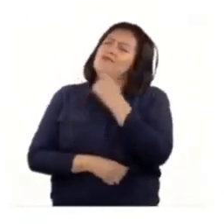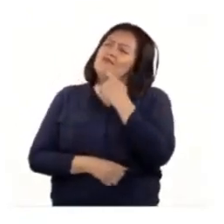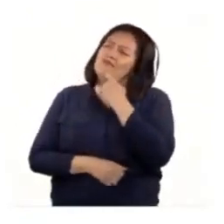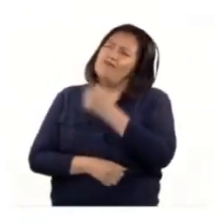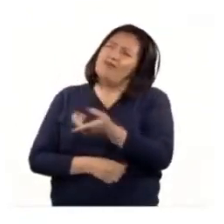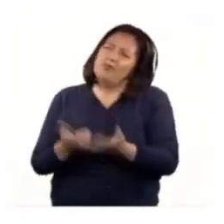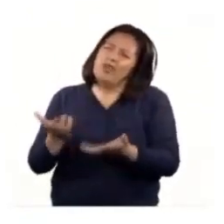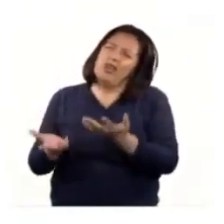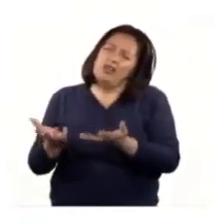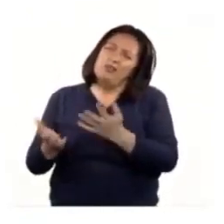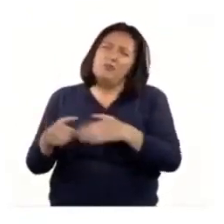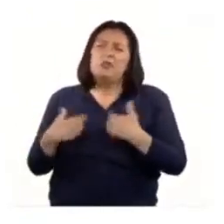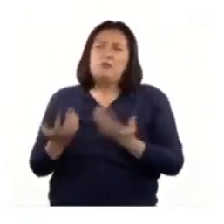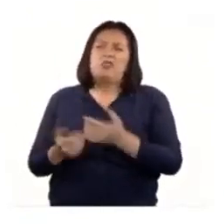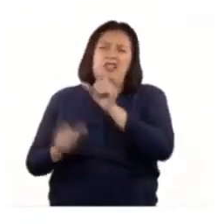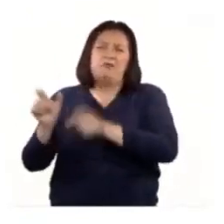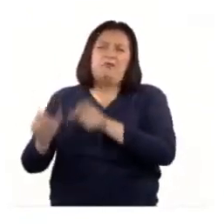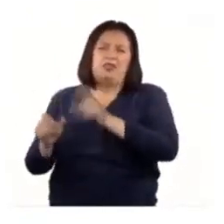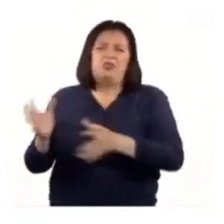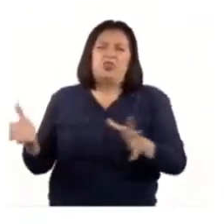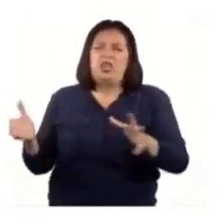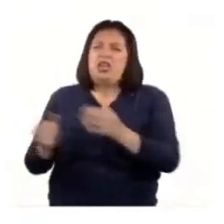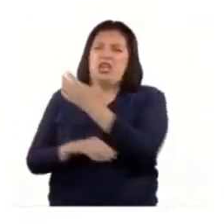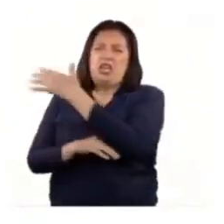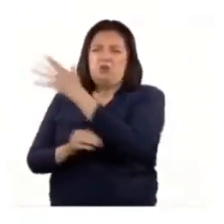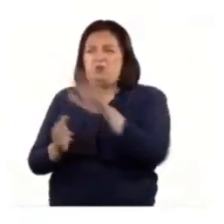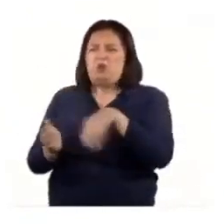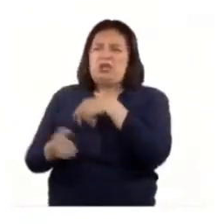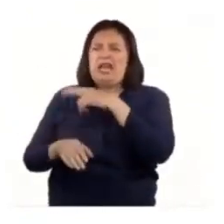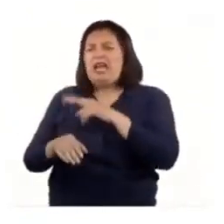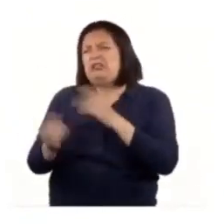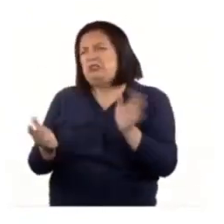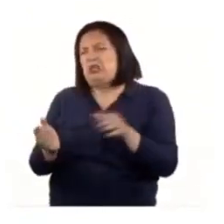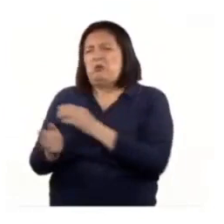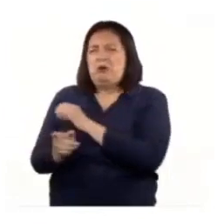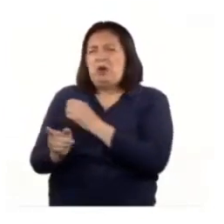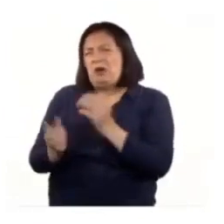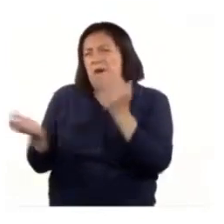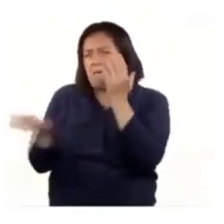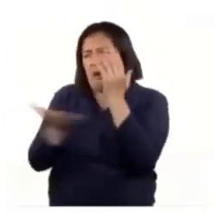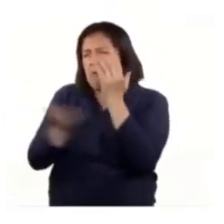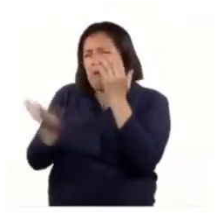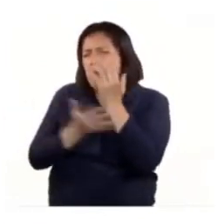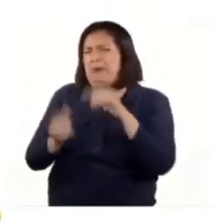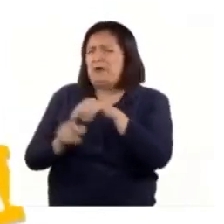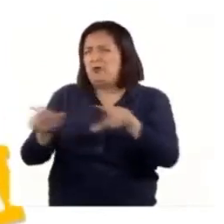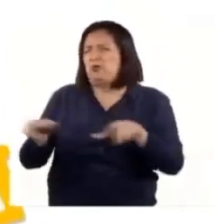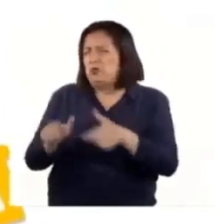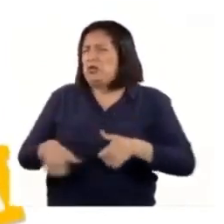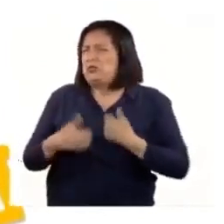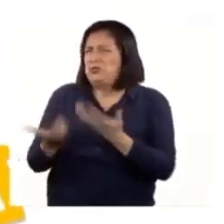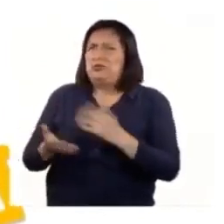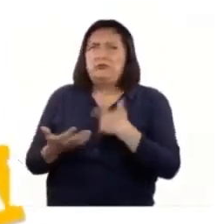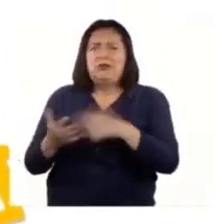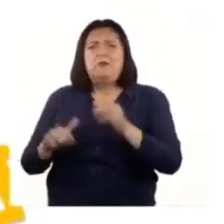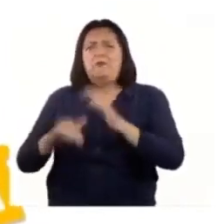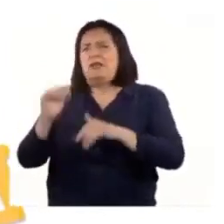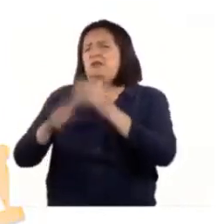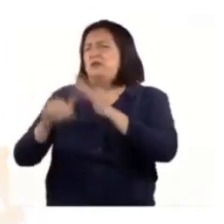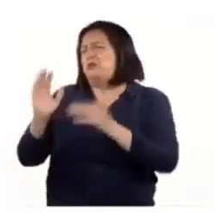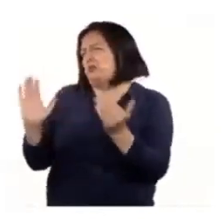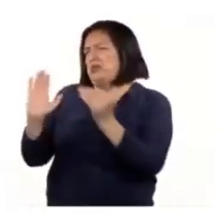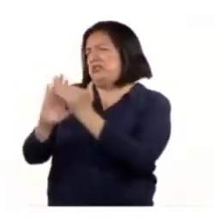los animales se puede dar porque los seres humanos destruyen los hábitats naturales con actividades como la tala de árboles, para la construcción de viviendas y